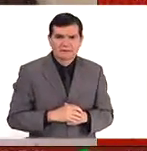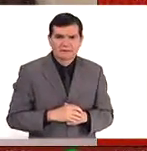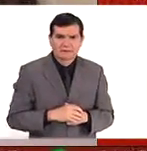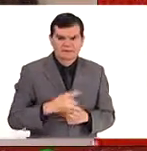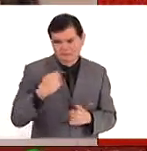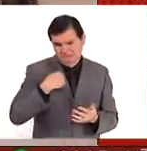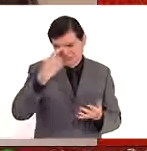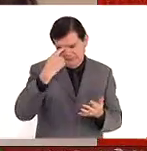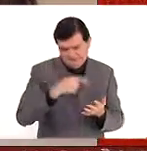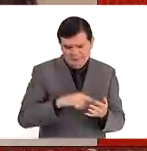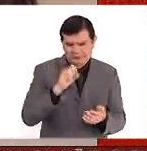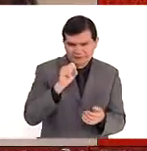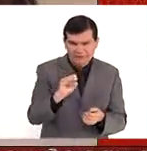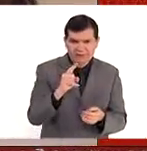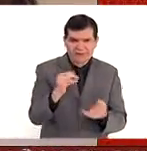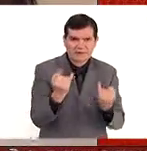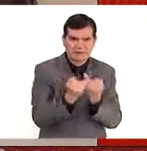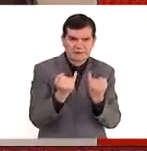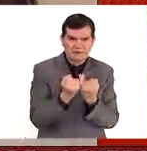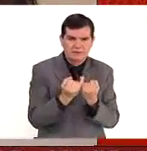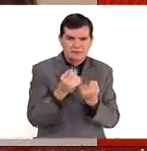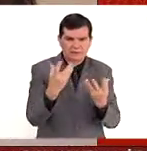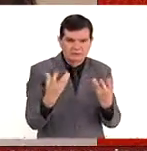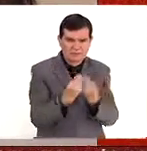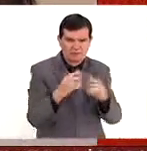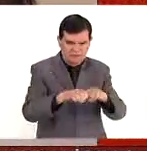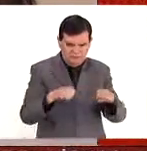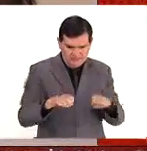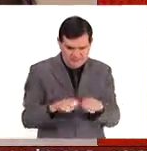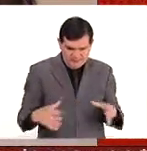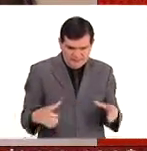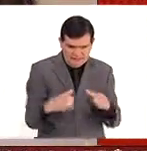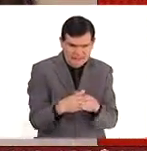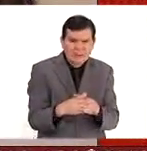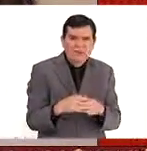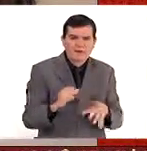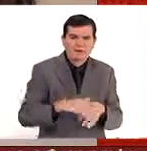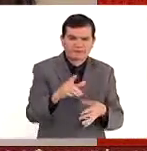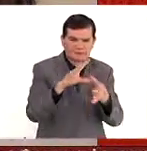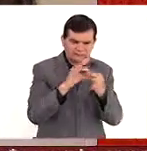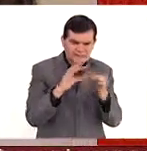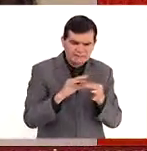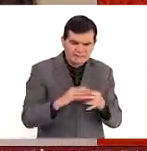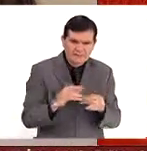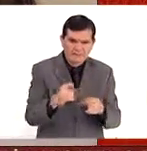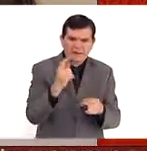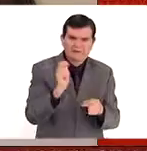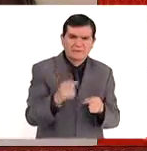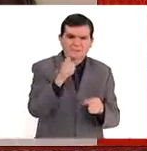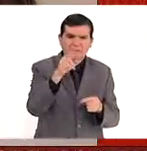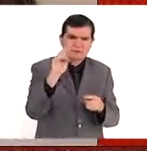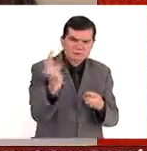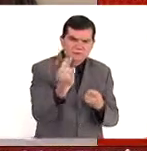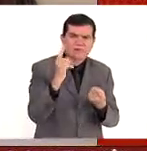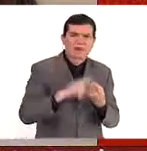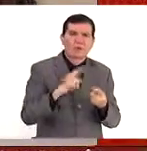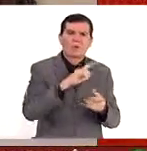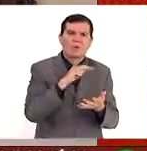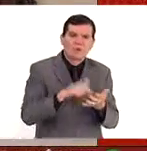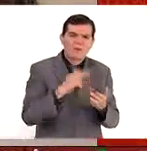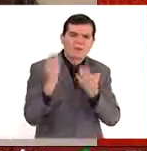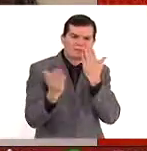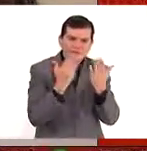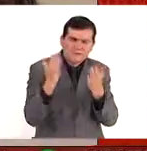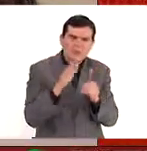Creo que sí. Y también a tus integrantes de este equipo. Platícanos de qué universidades o dónde